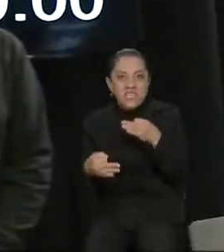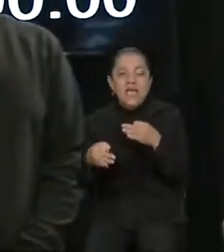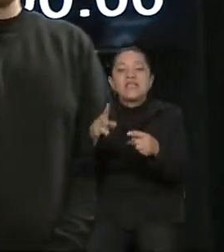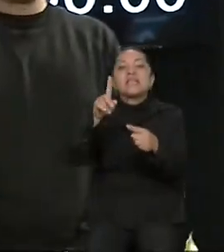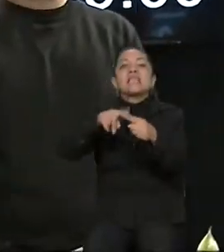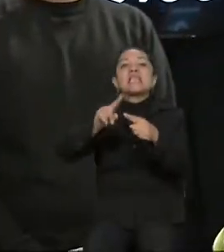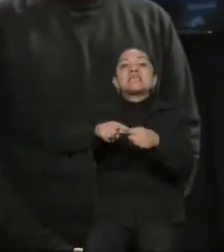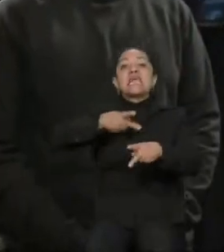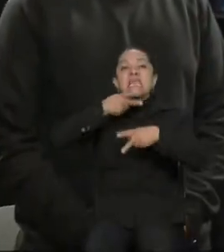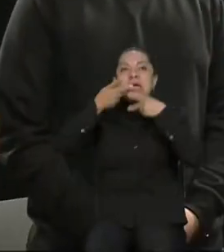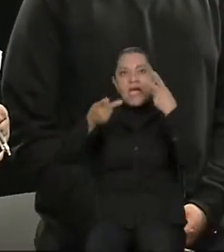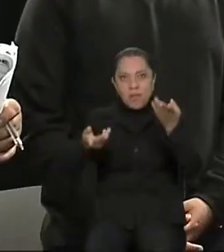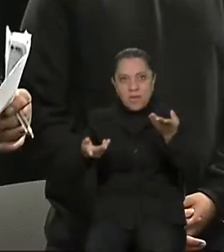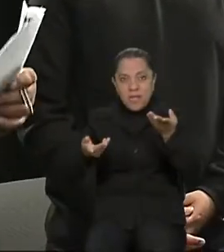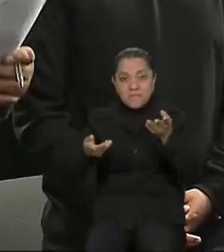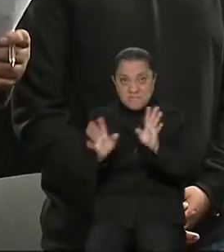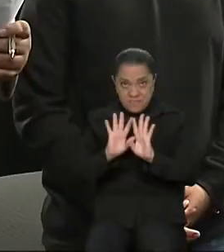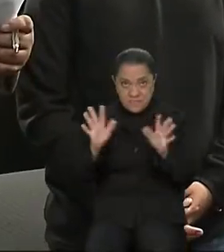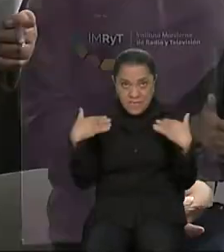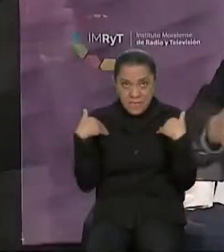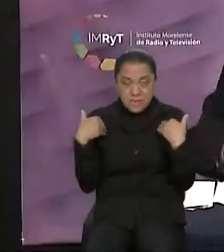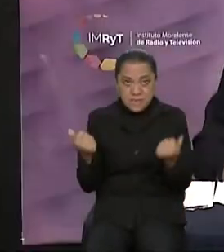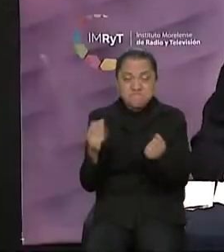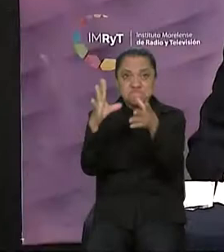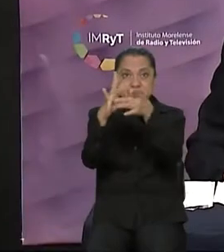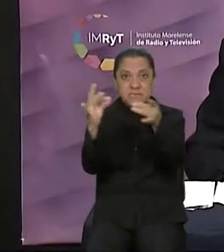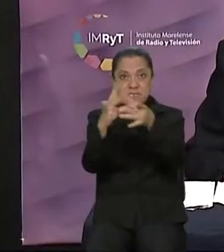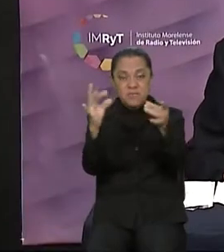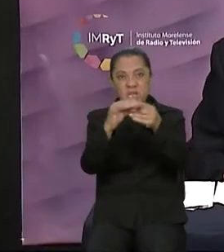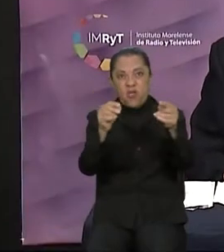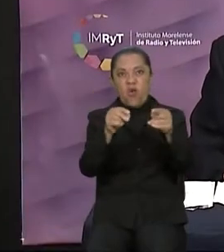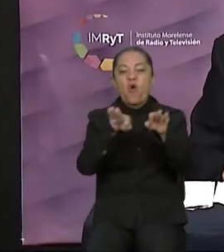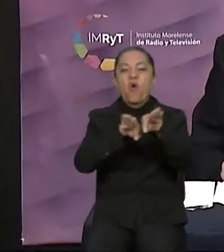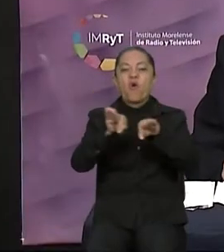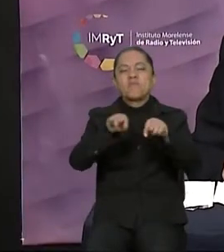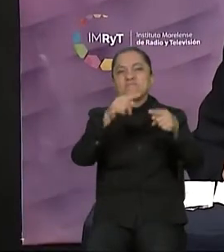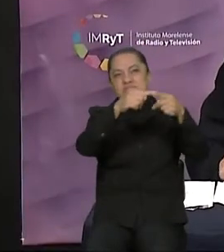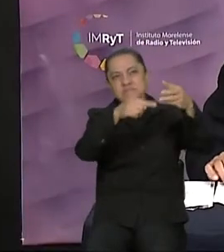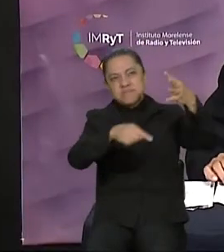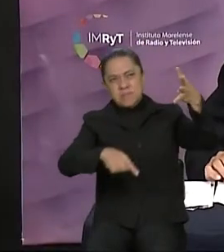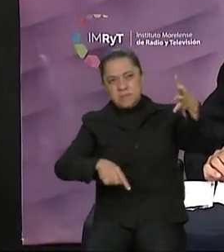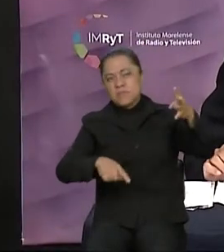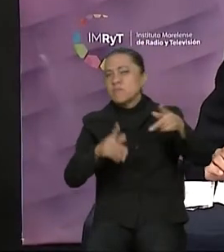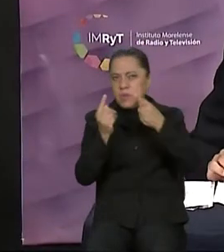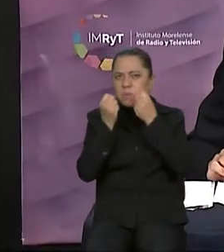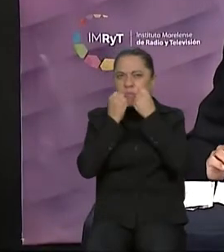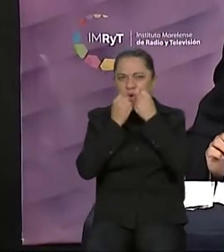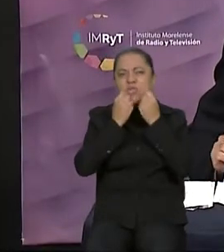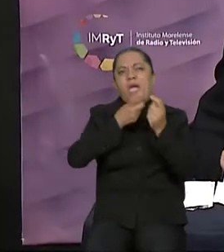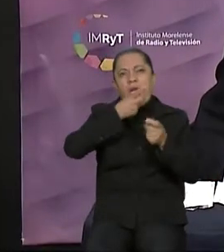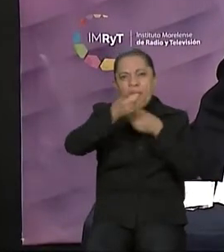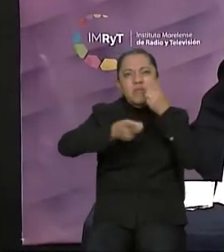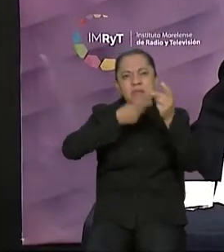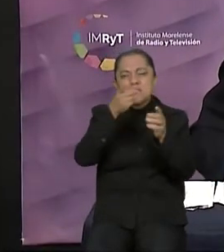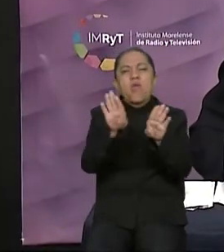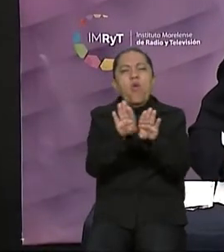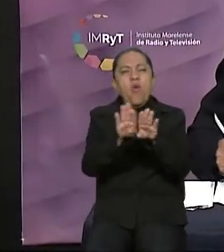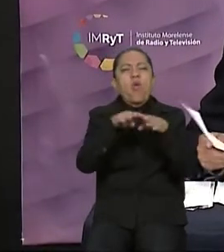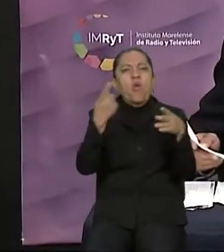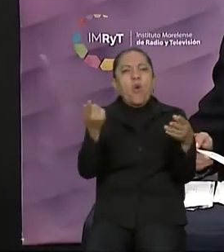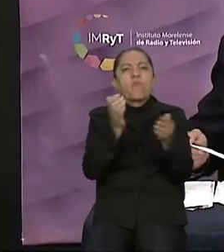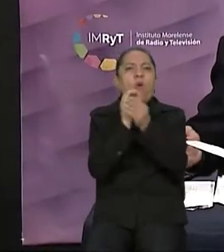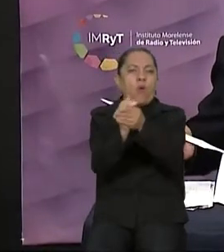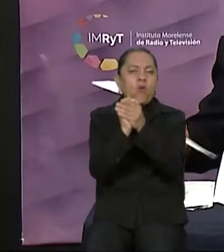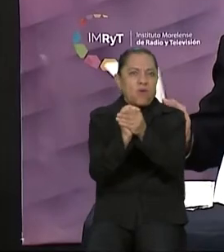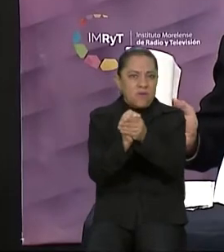vez explicado el formato que iremos repitiendo, recalcando en cada bloque para su recordación, vamos a dar paso a la